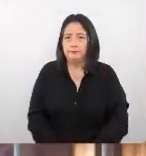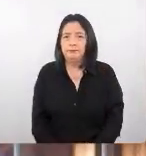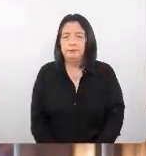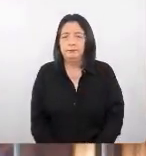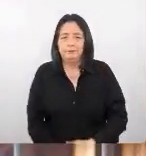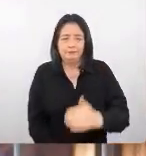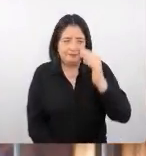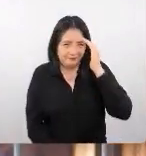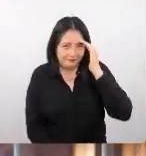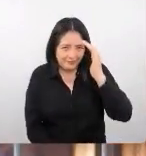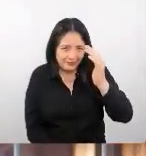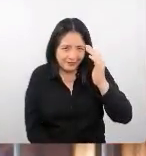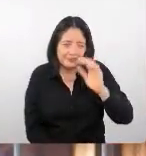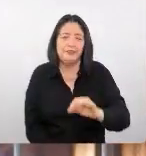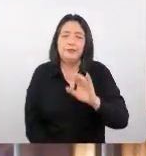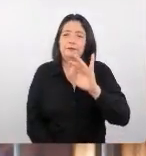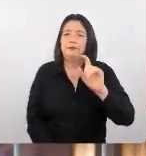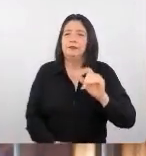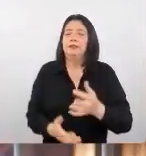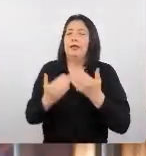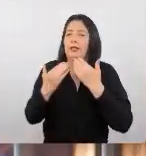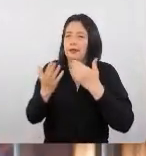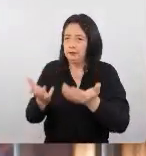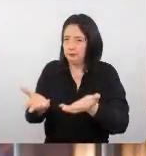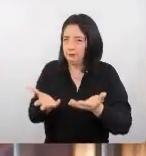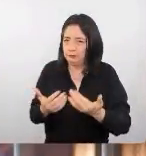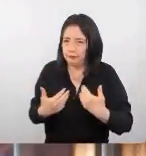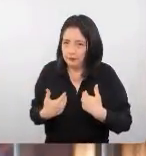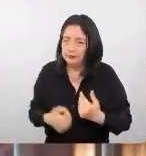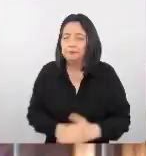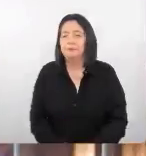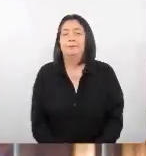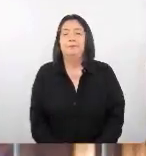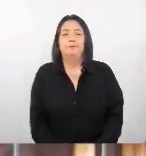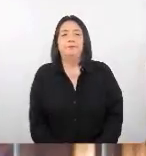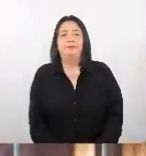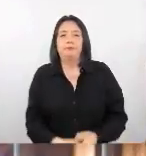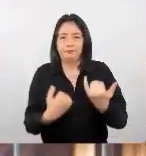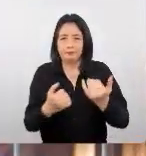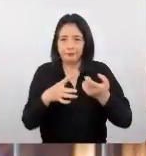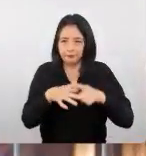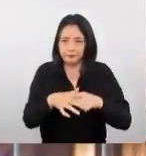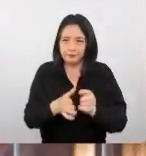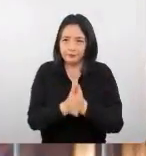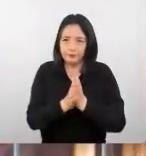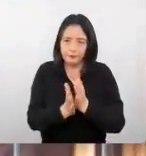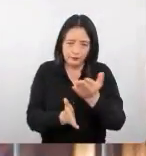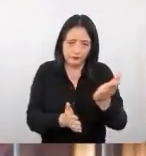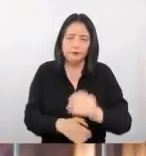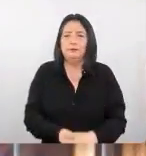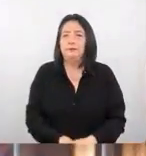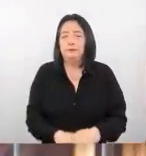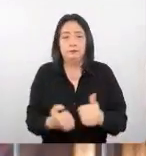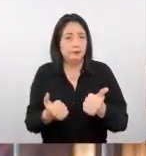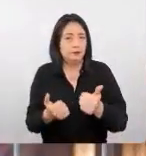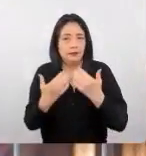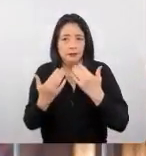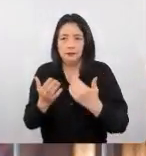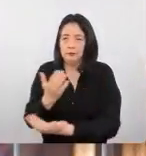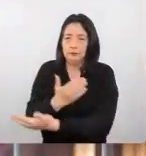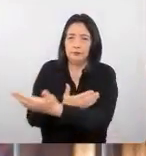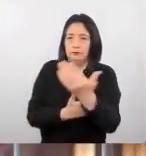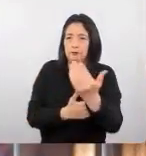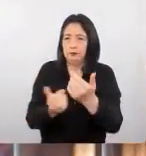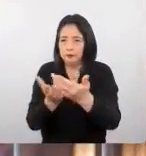Hola, Fiorella. Buenos días. Gracias por la presentación. Listo. Empezamos, por favor. Gracias, Fiorella. Muy buenos días